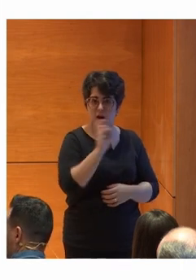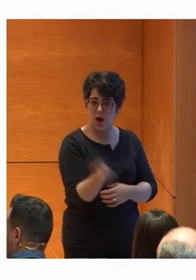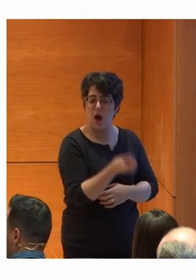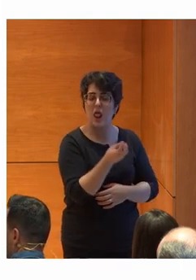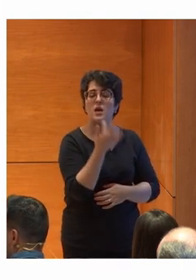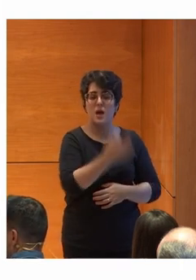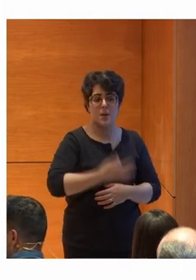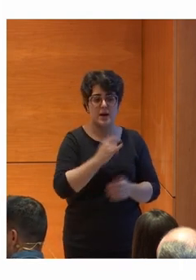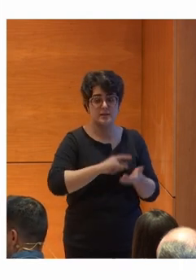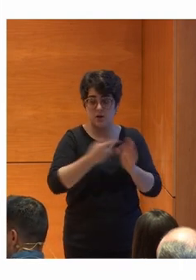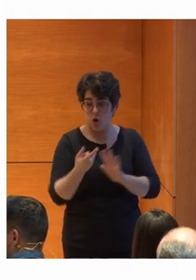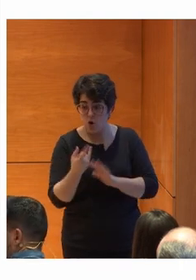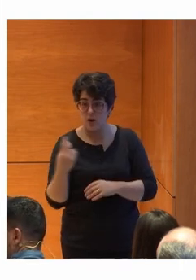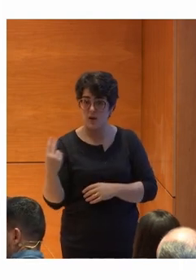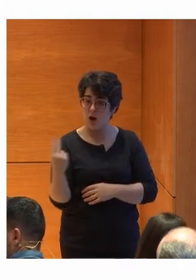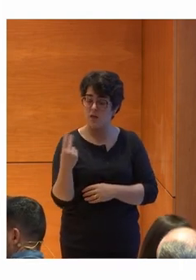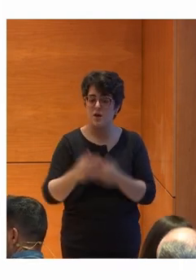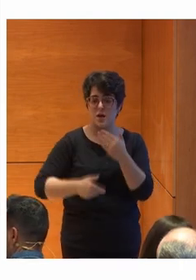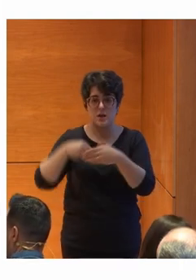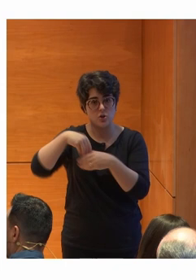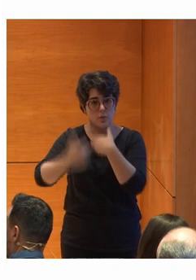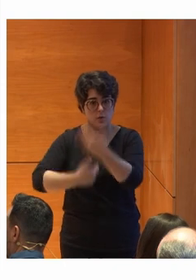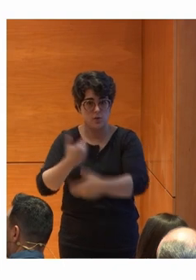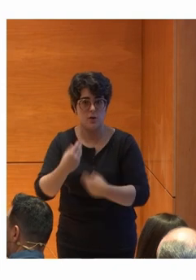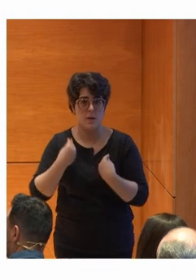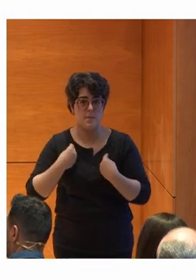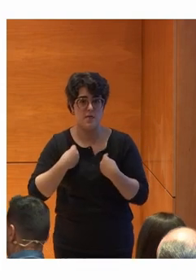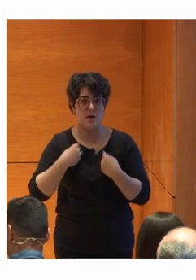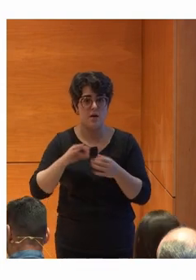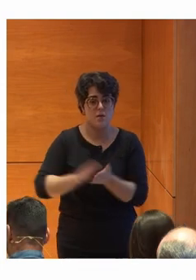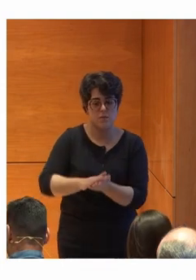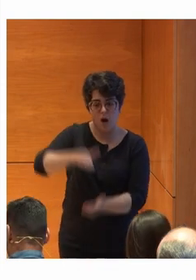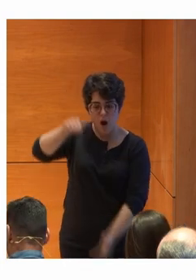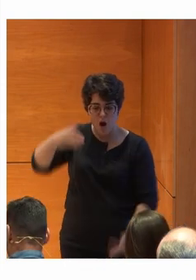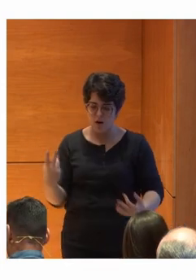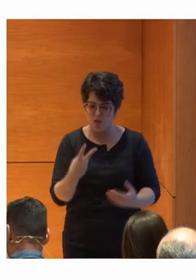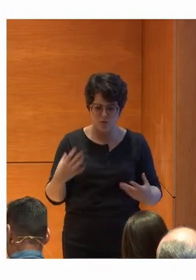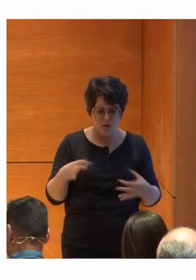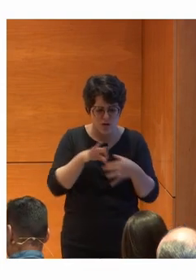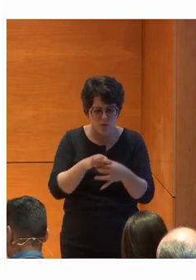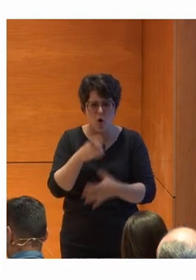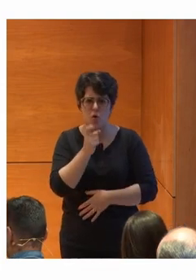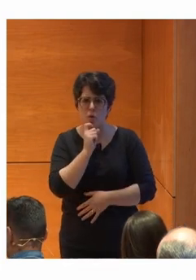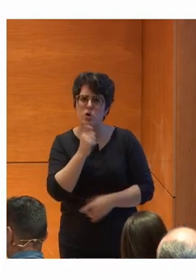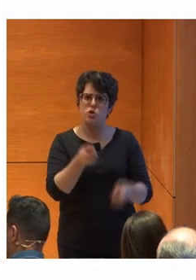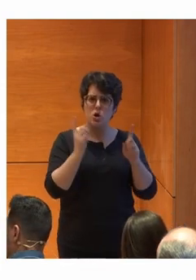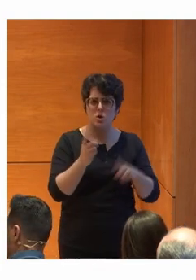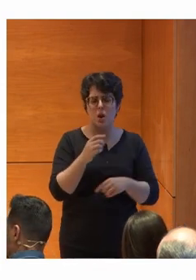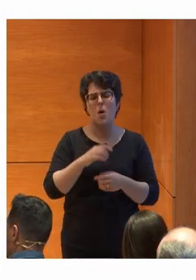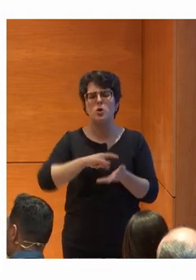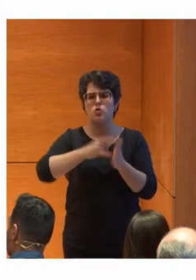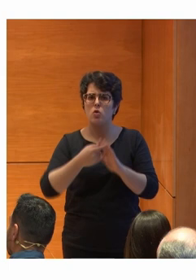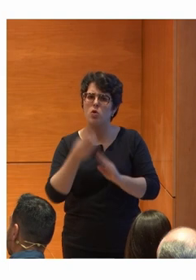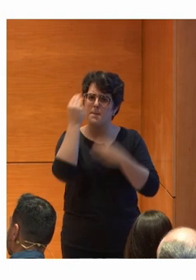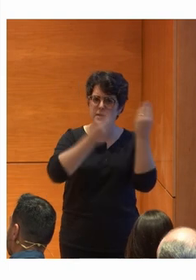cómo puede acompañar en este proceso A lo largo del ciclo vital de la persona No simplemente el pensar una solución